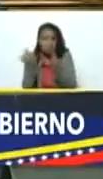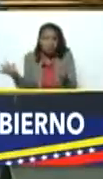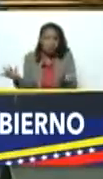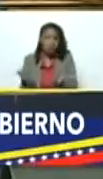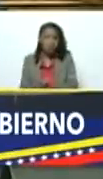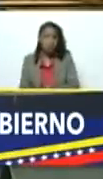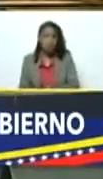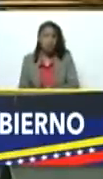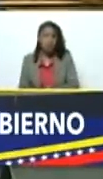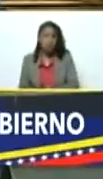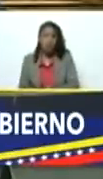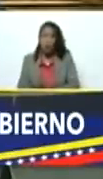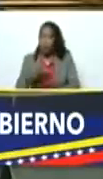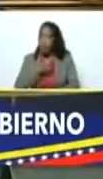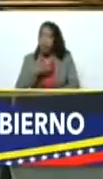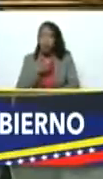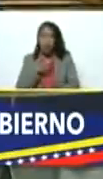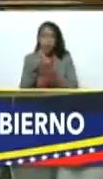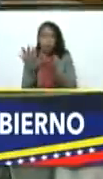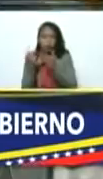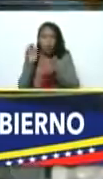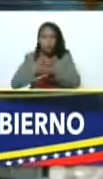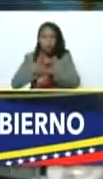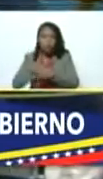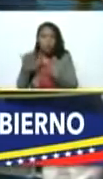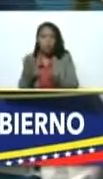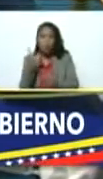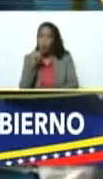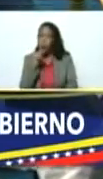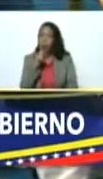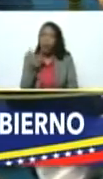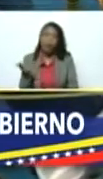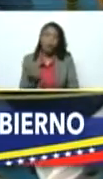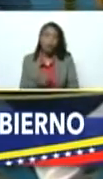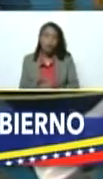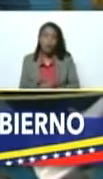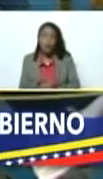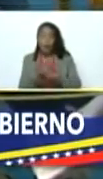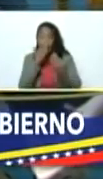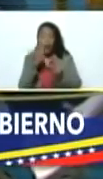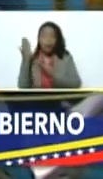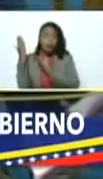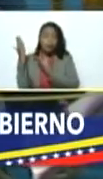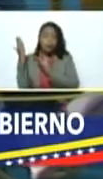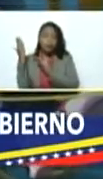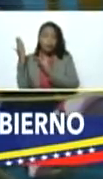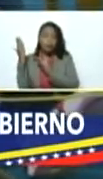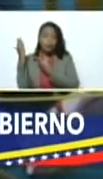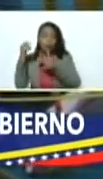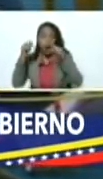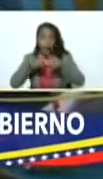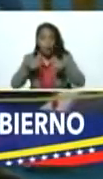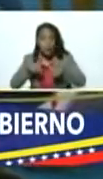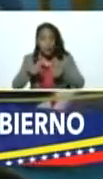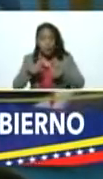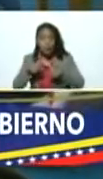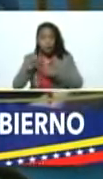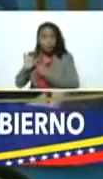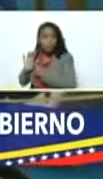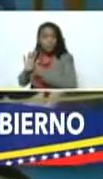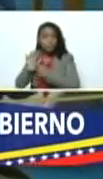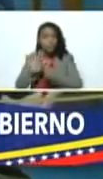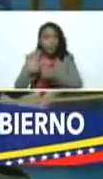no me lo pueden decir verdad no hay es esta instancia que expresa la unidad